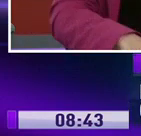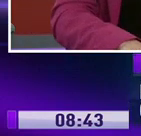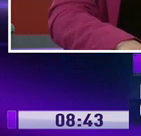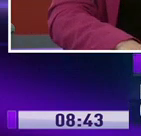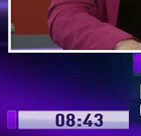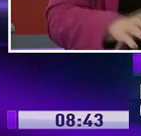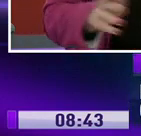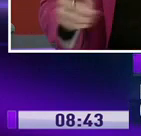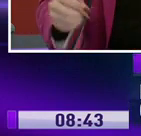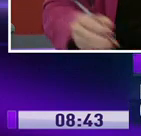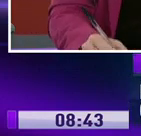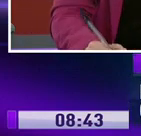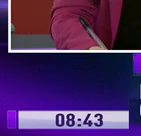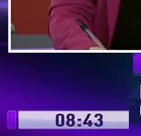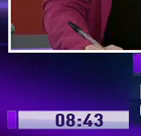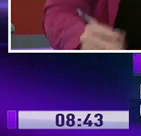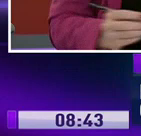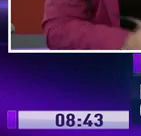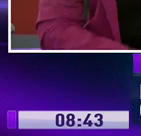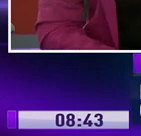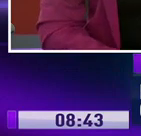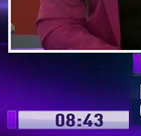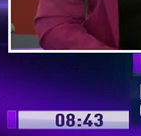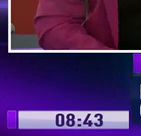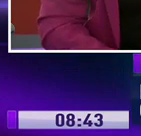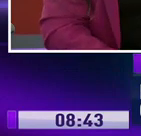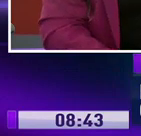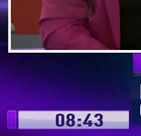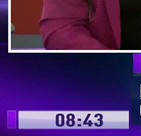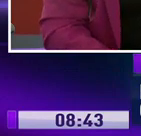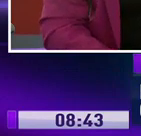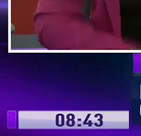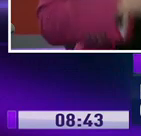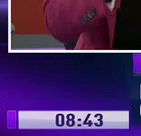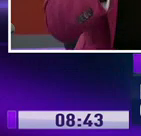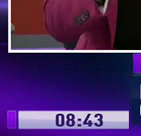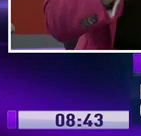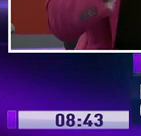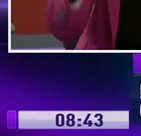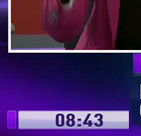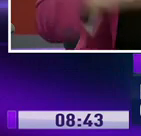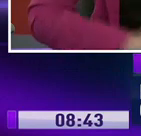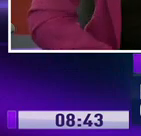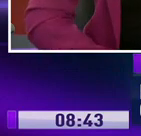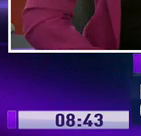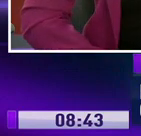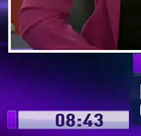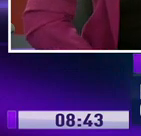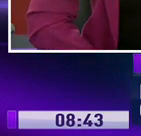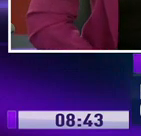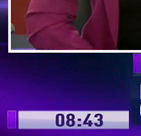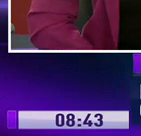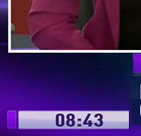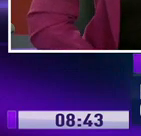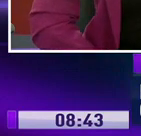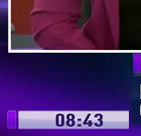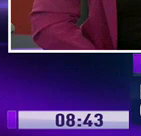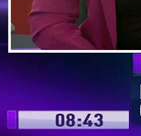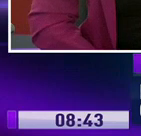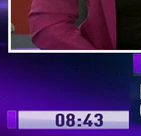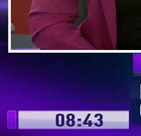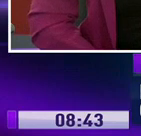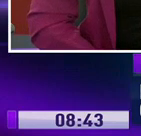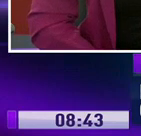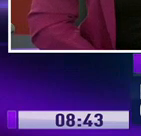cuarentena, por así decirlo, que se realizó y del primer